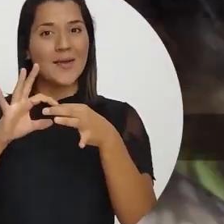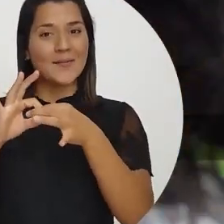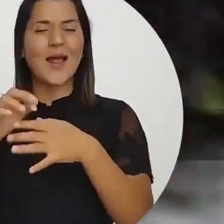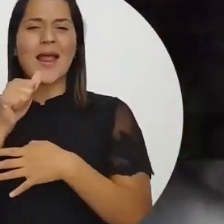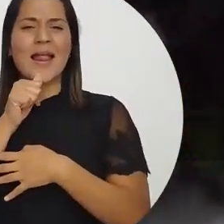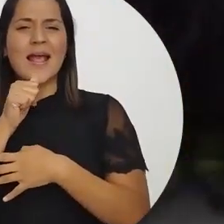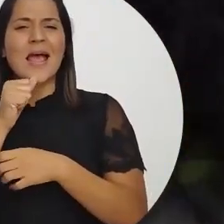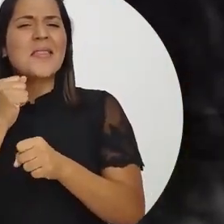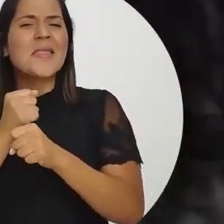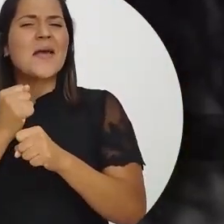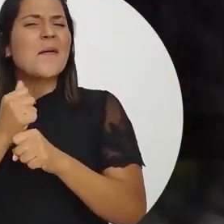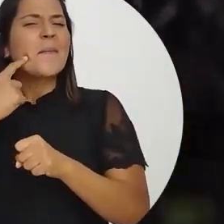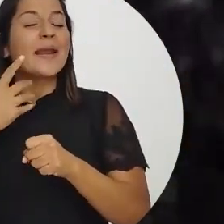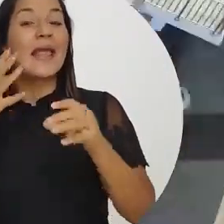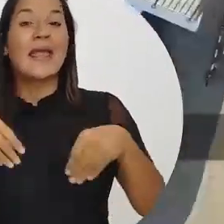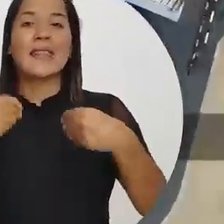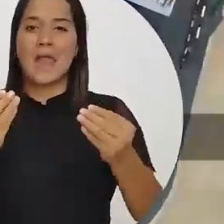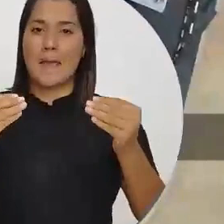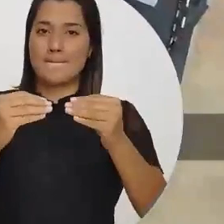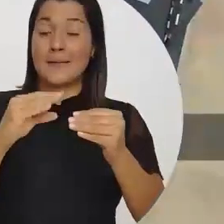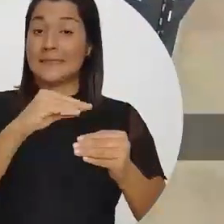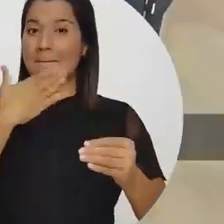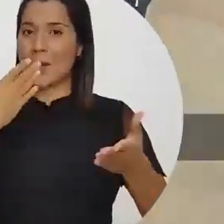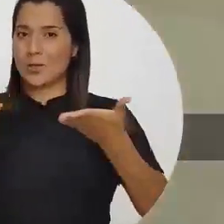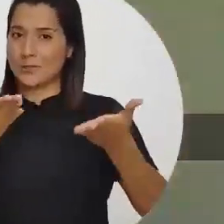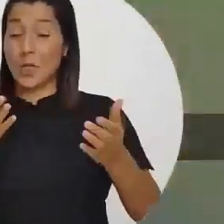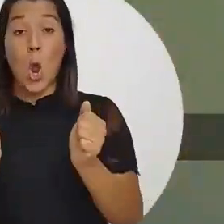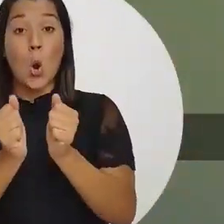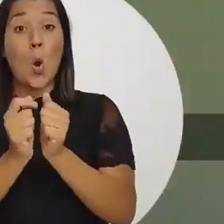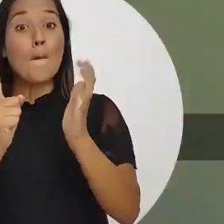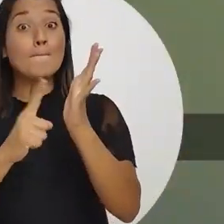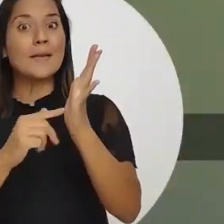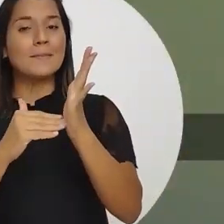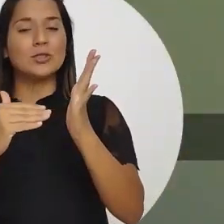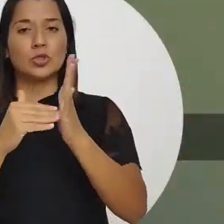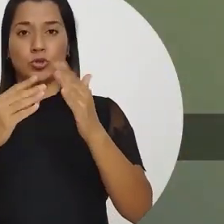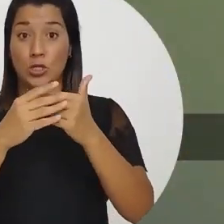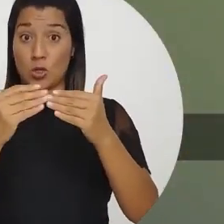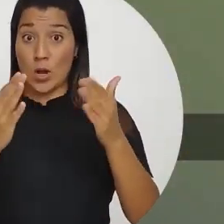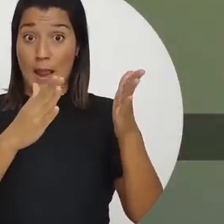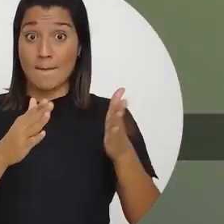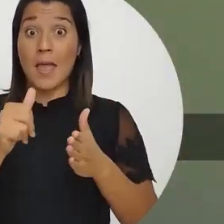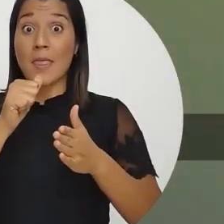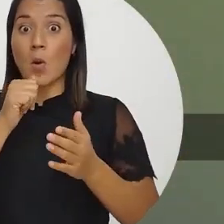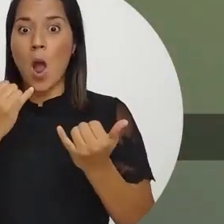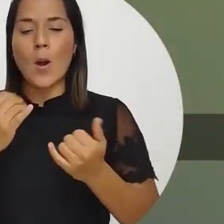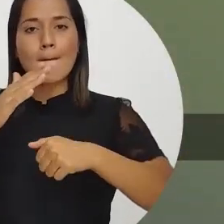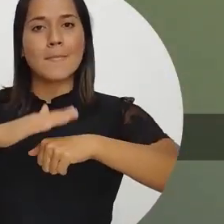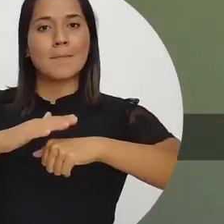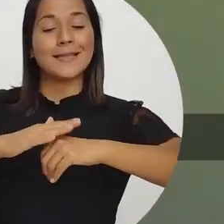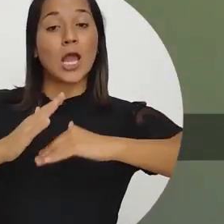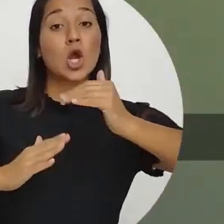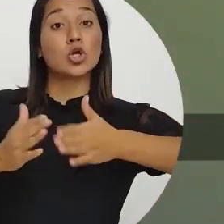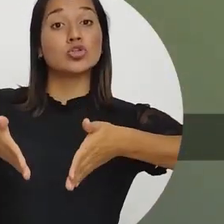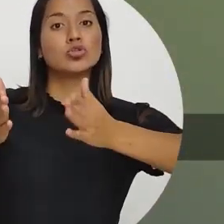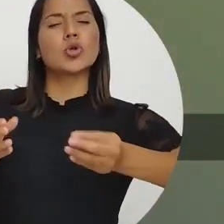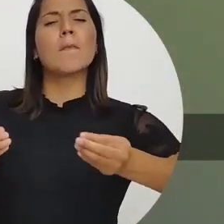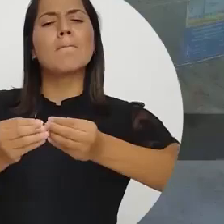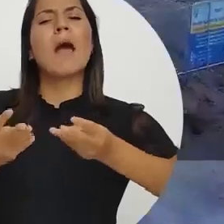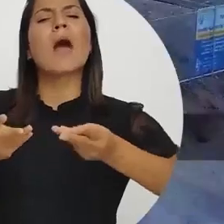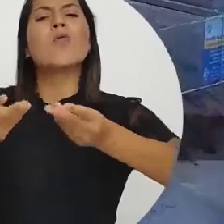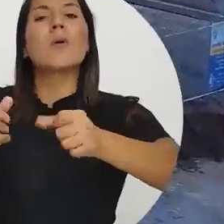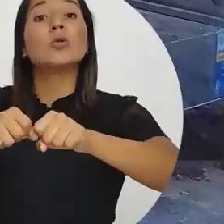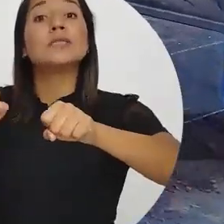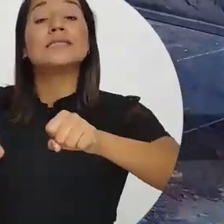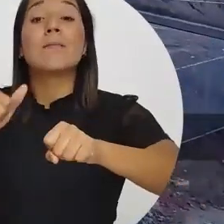Acueductos y Alcantarillados trabaja para ofrecerle más y mejores servicios con una inversión de más de mil millones de dólares la Ruta del Agua está agilizando